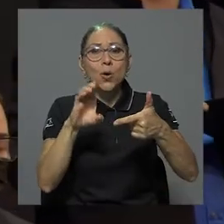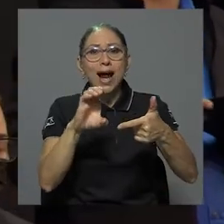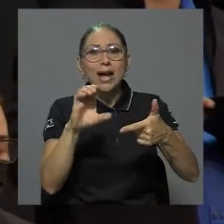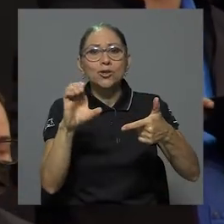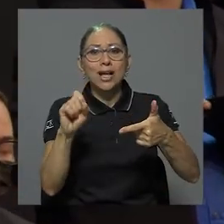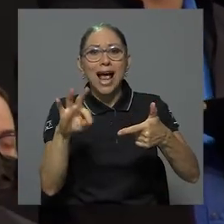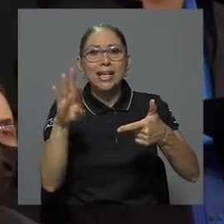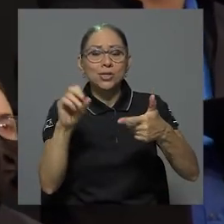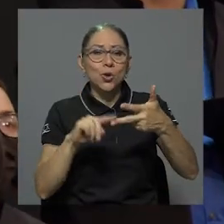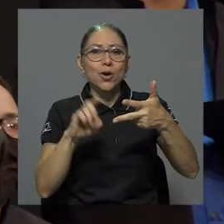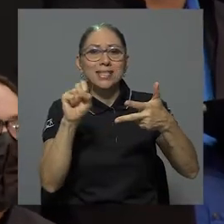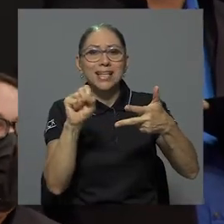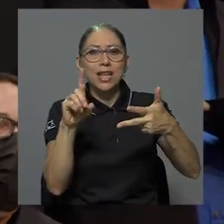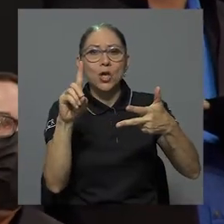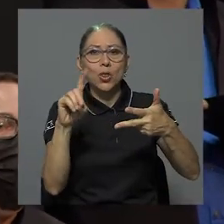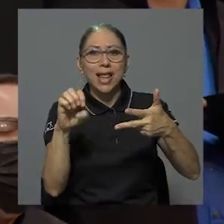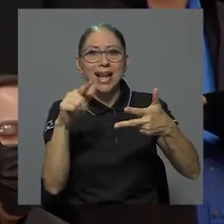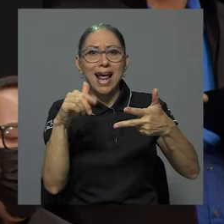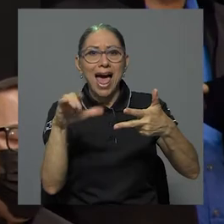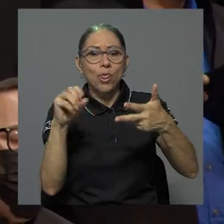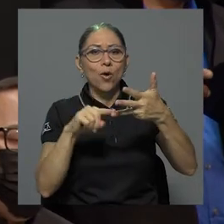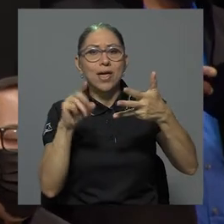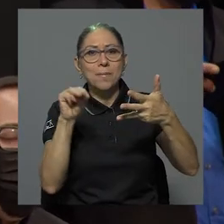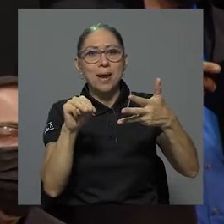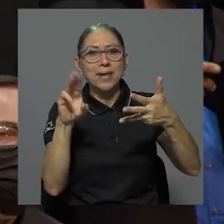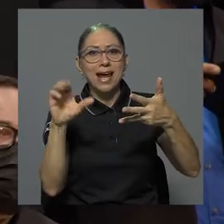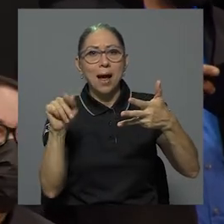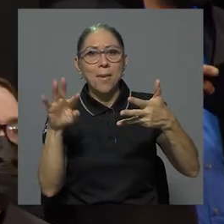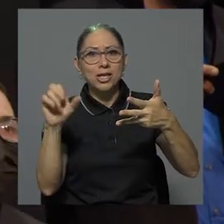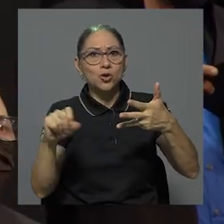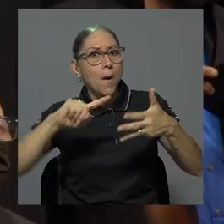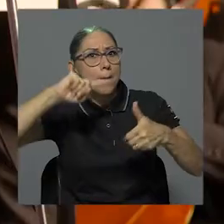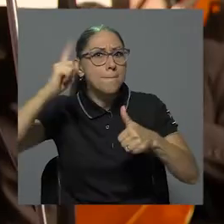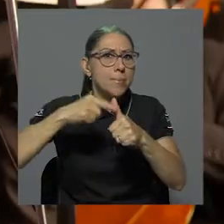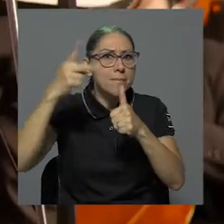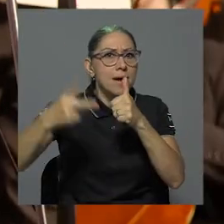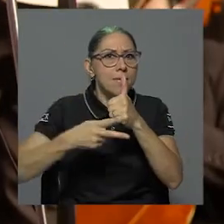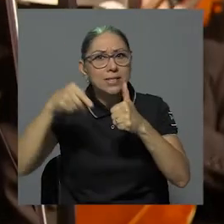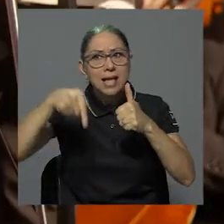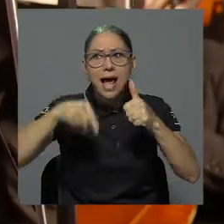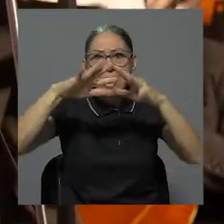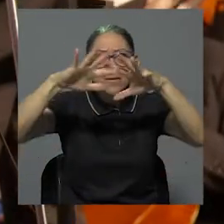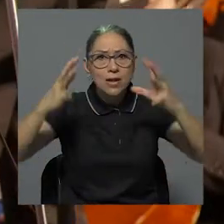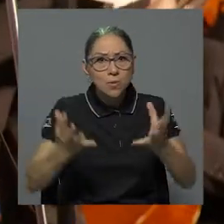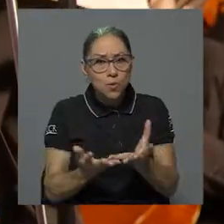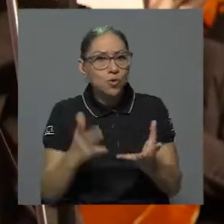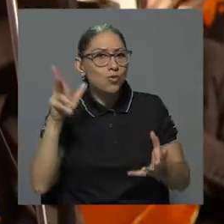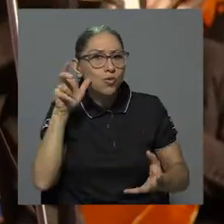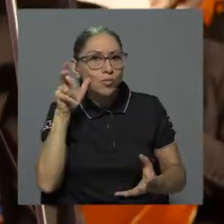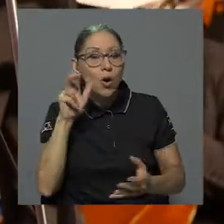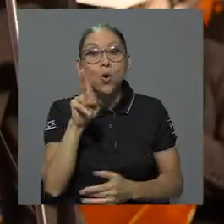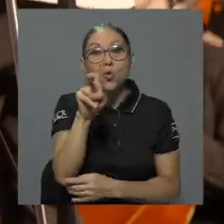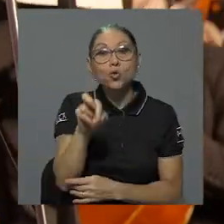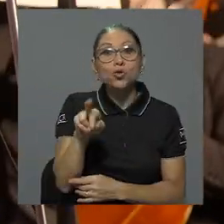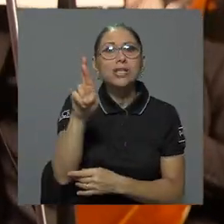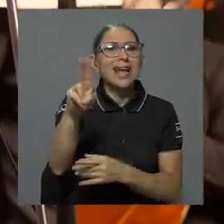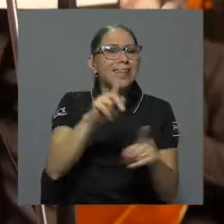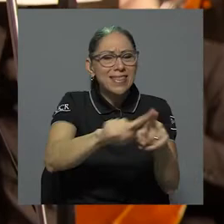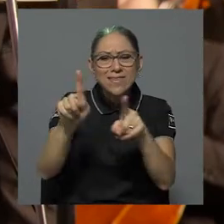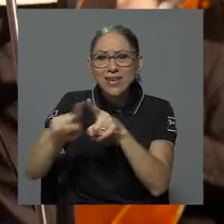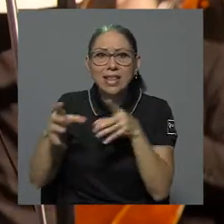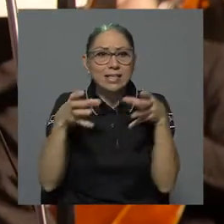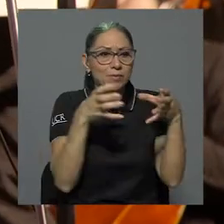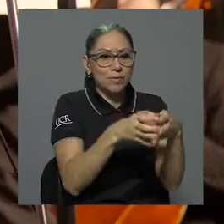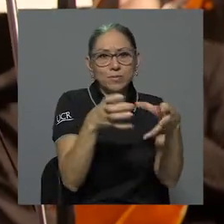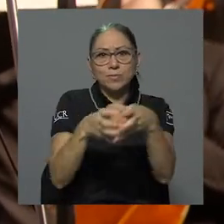el maestro Sergio Delgado y el maestro Marvin Camacho son estrenos mundiales. La UCR ha logrado conformar variadas orquestas y